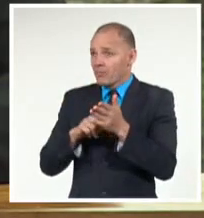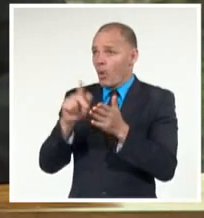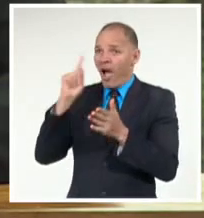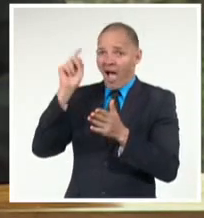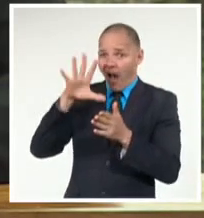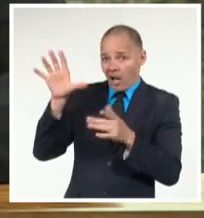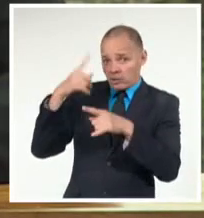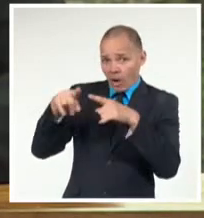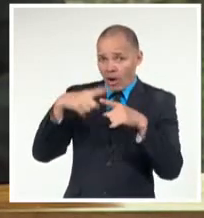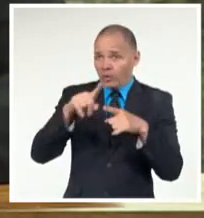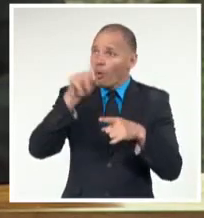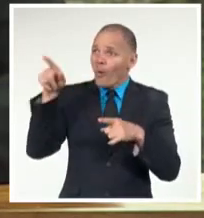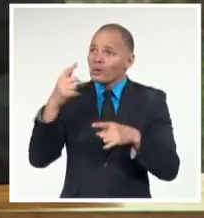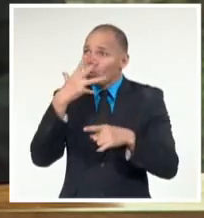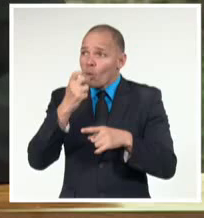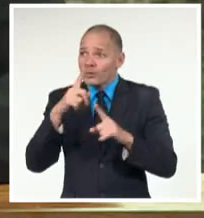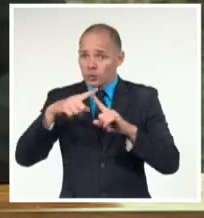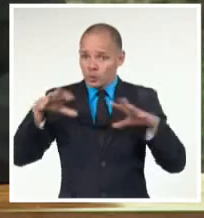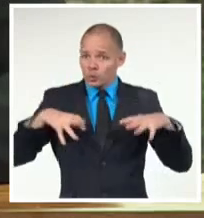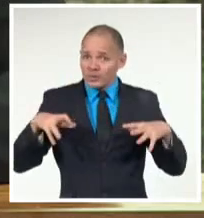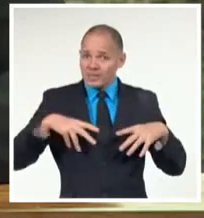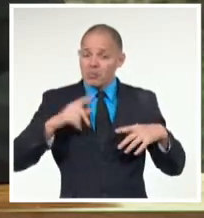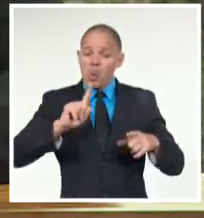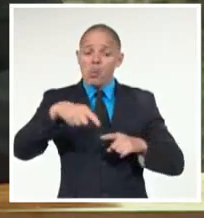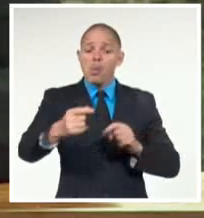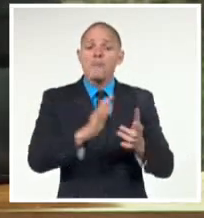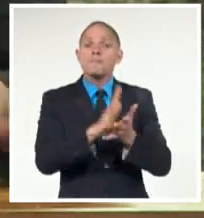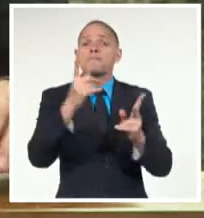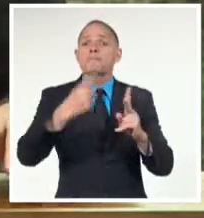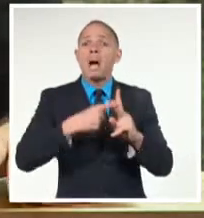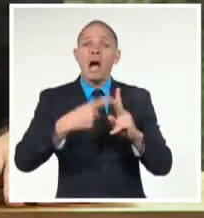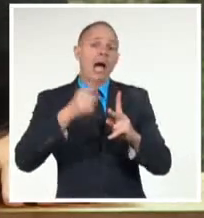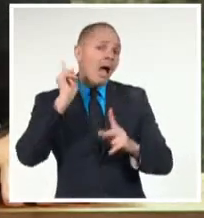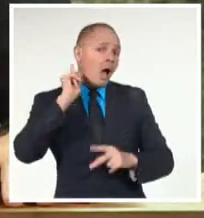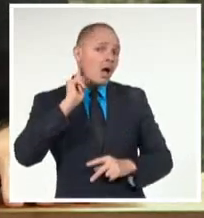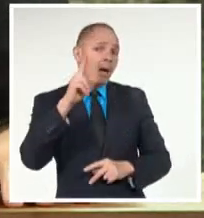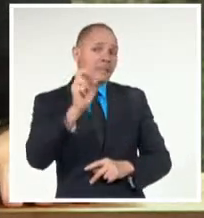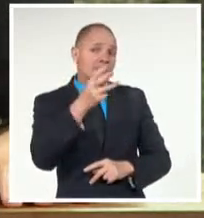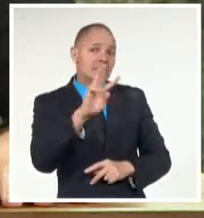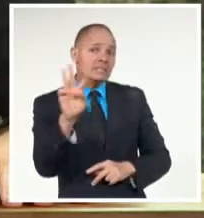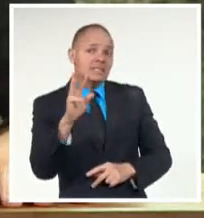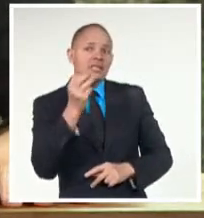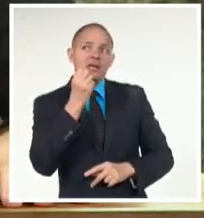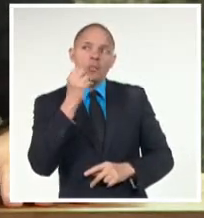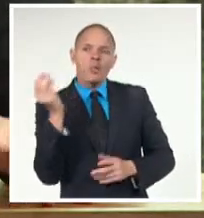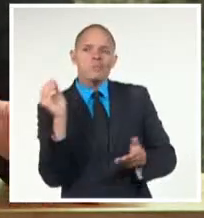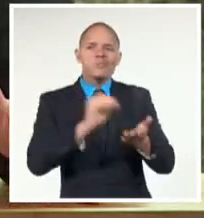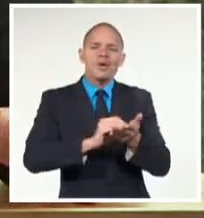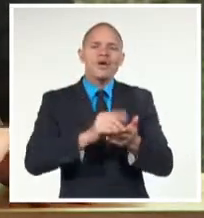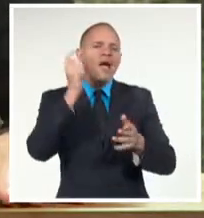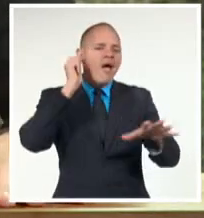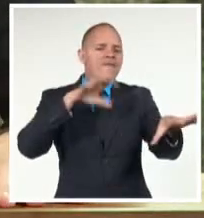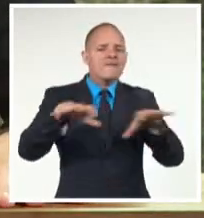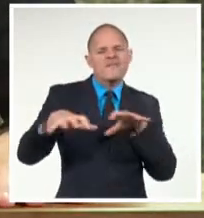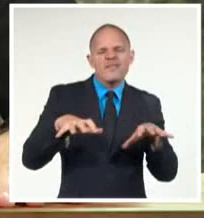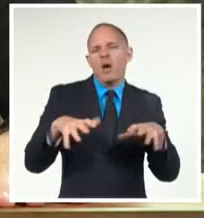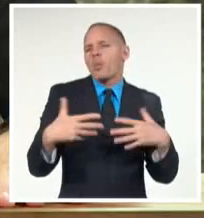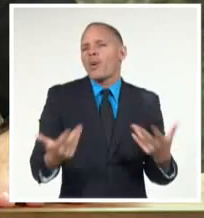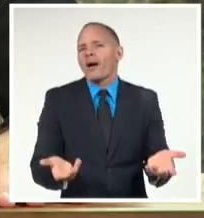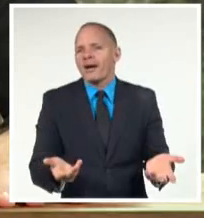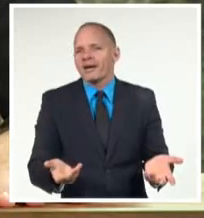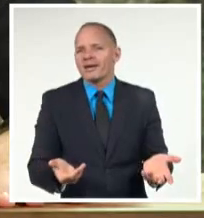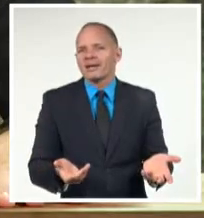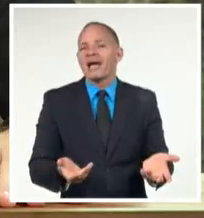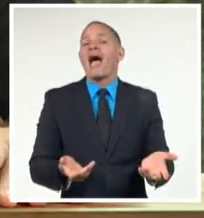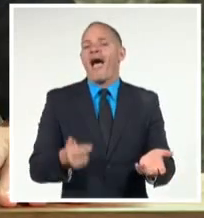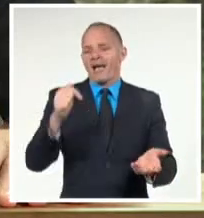Euroasiática para participar en mayo del próximo año 2023 en FICUBA. La feria tendrá como sede